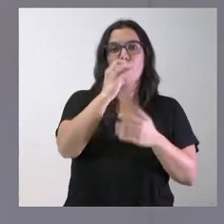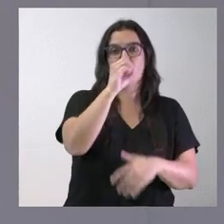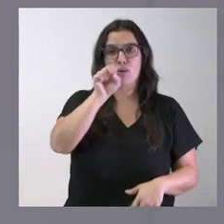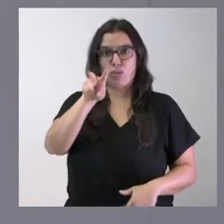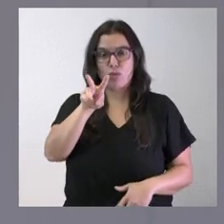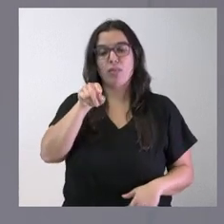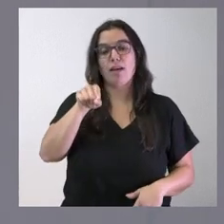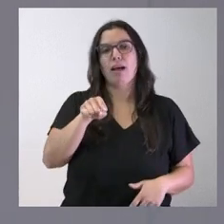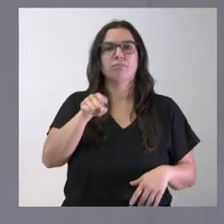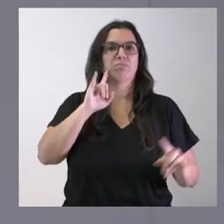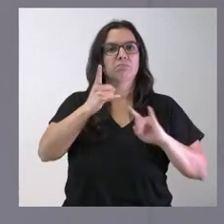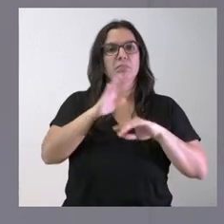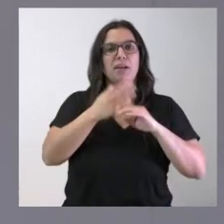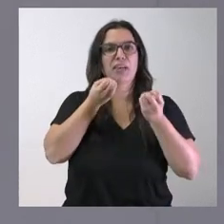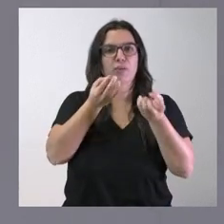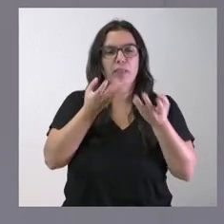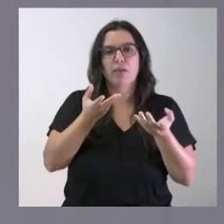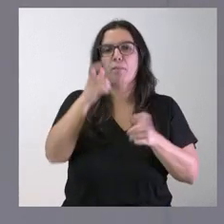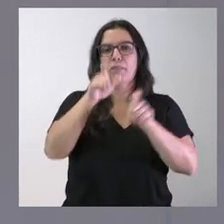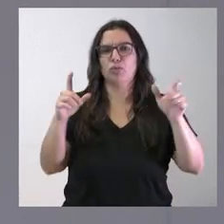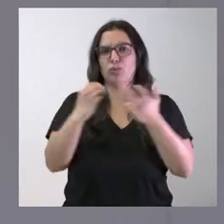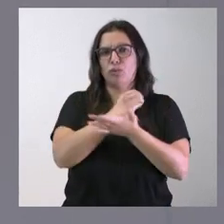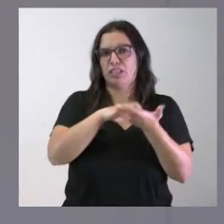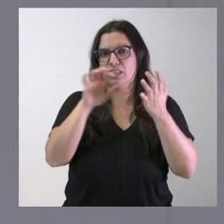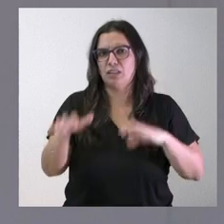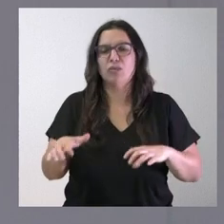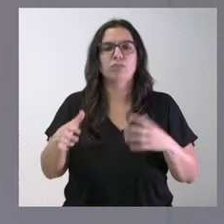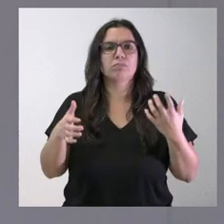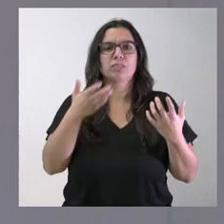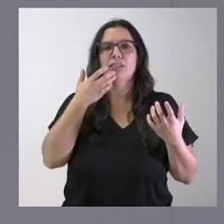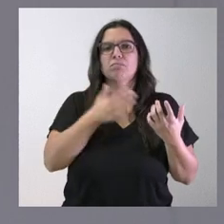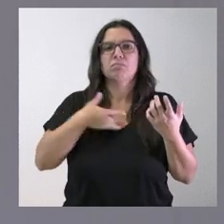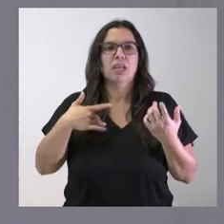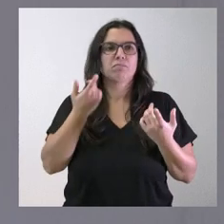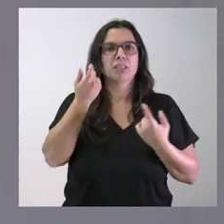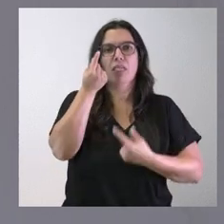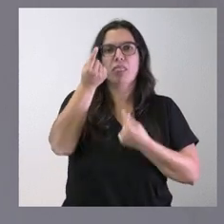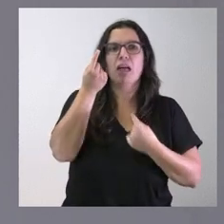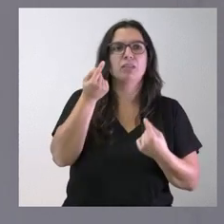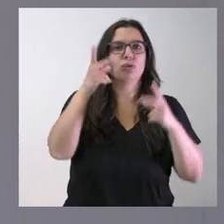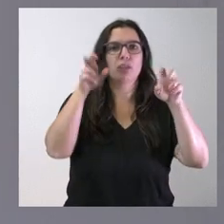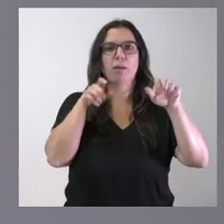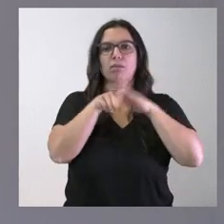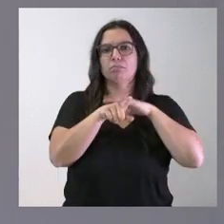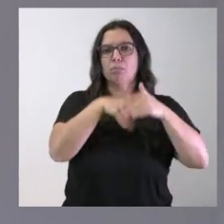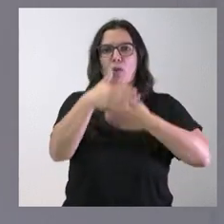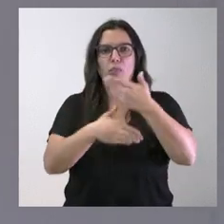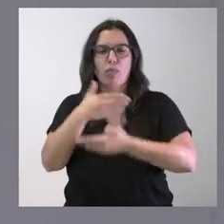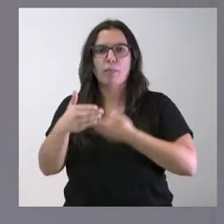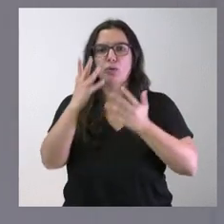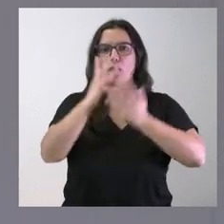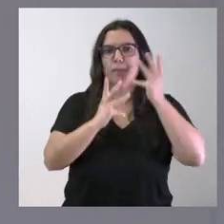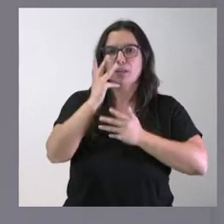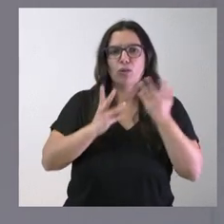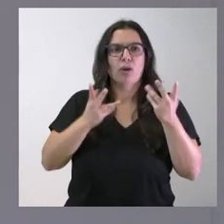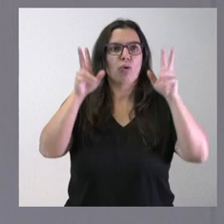da información a todas las personas de Castilla y León que deciden tener datos sobre determinados procedimientos administrativos, determinadas